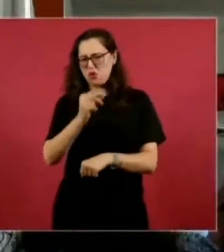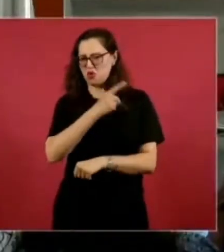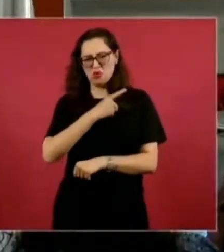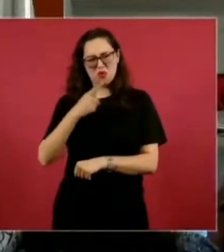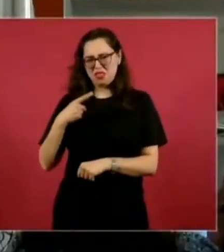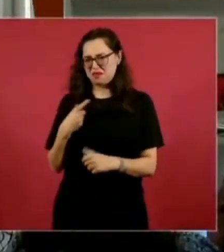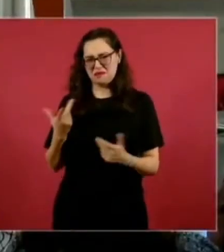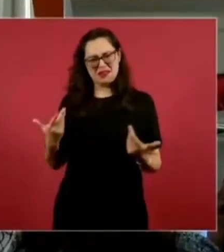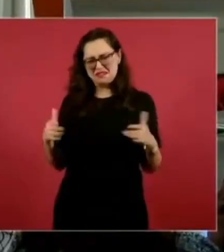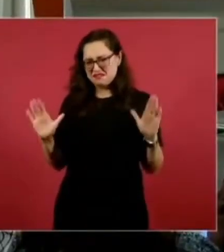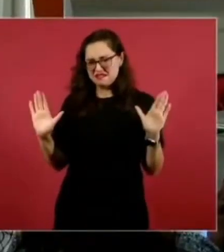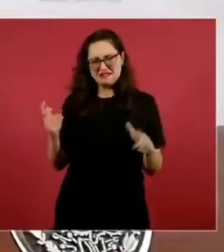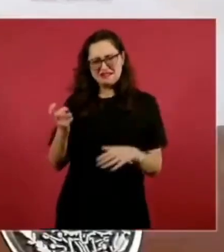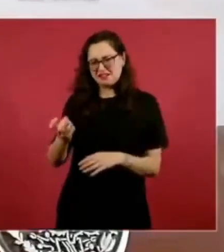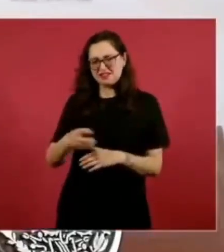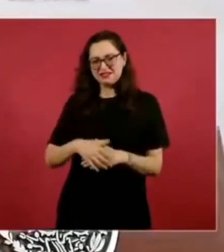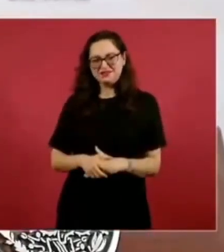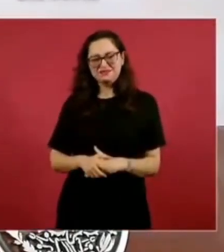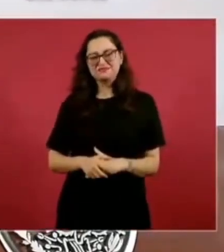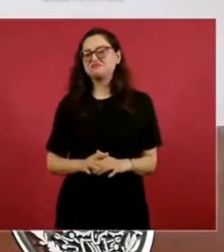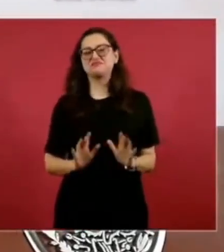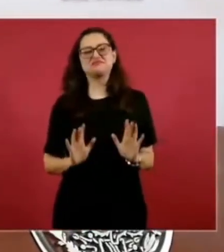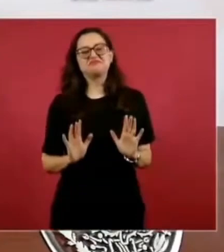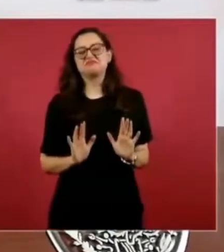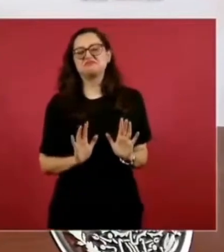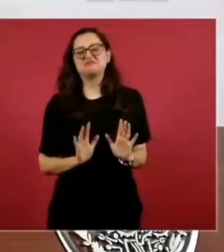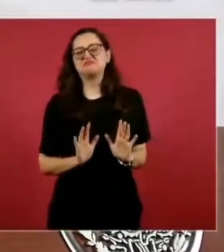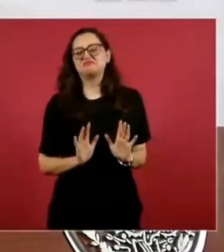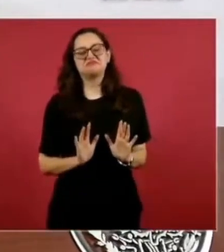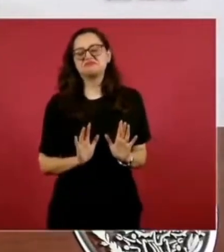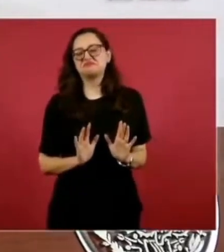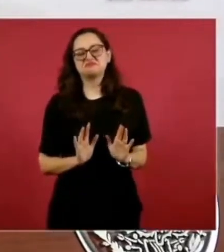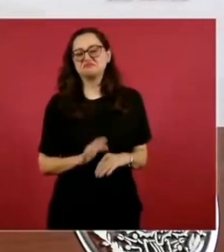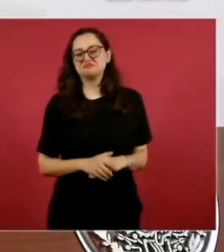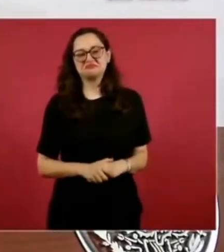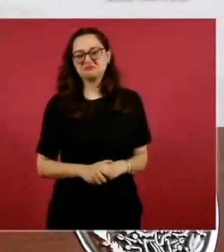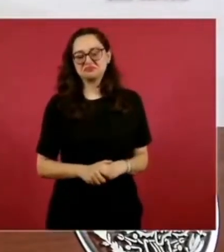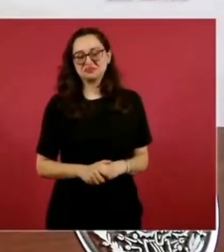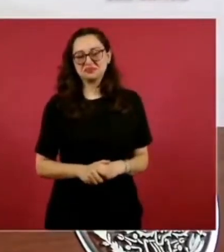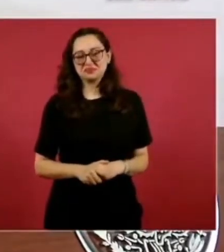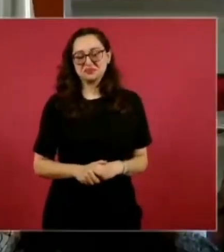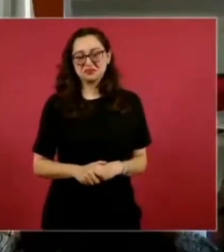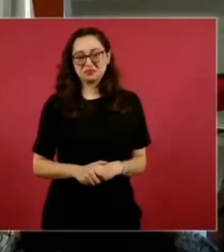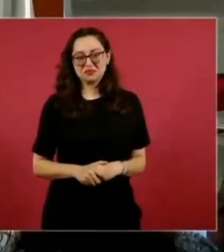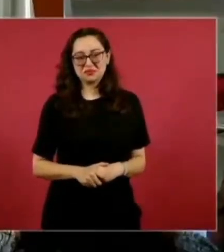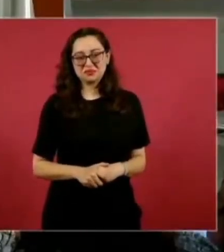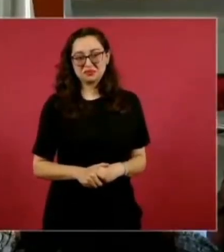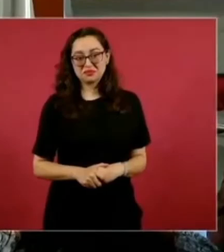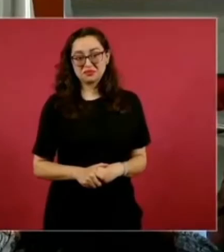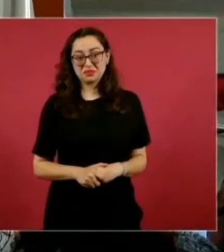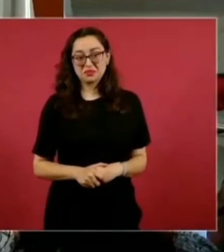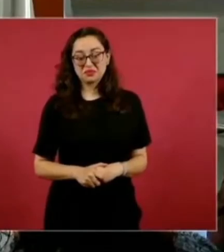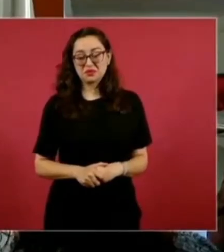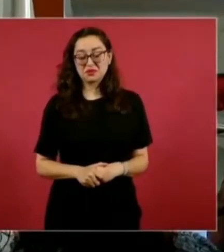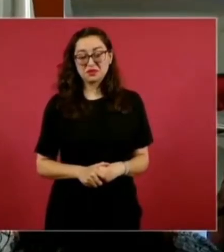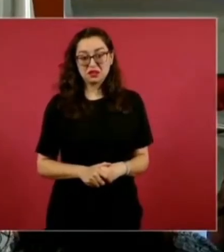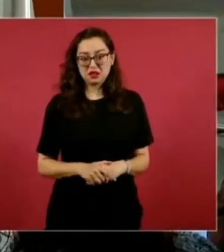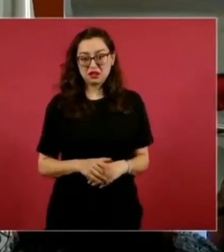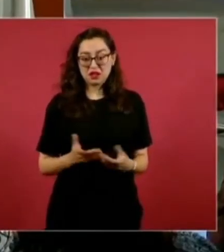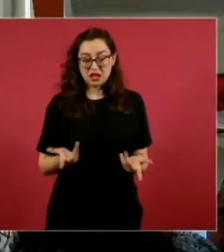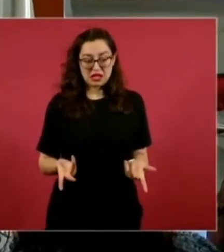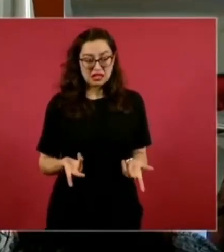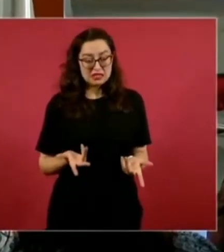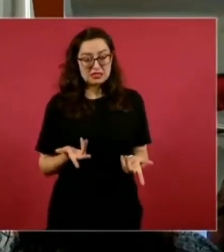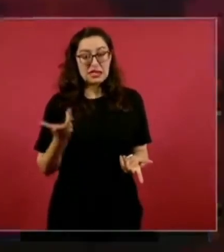amigo… No, opinión sobre eso. O sea, antes de decir eso, ¿le pidió su opinión? No, no, no, no. Cuando